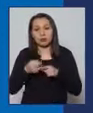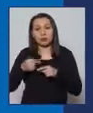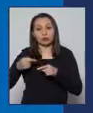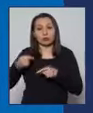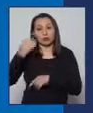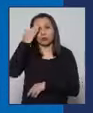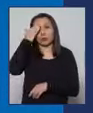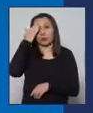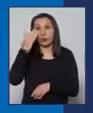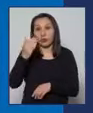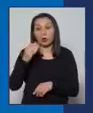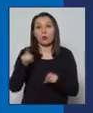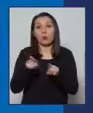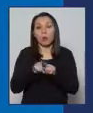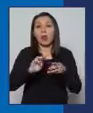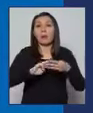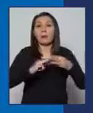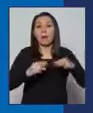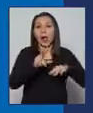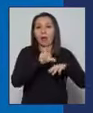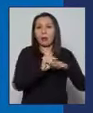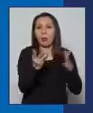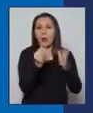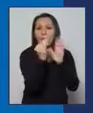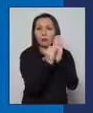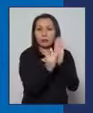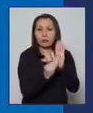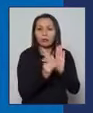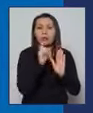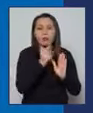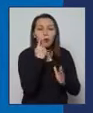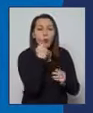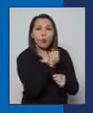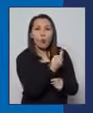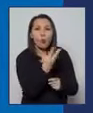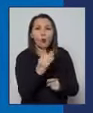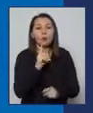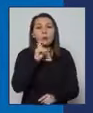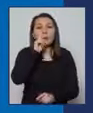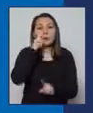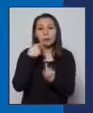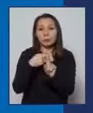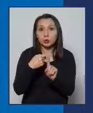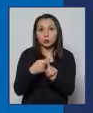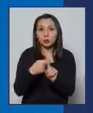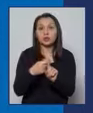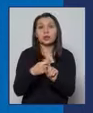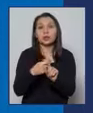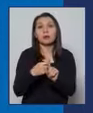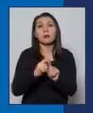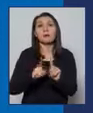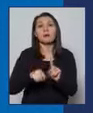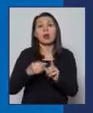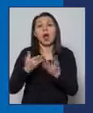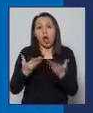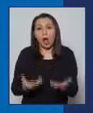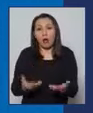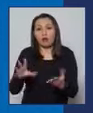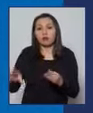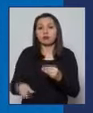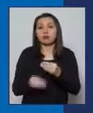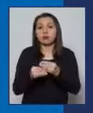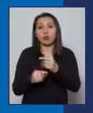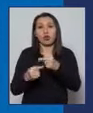últimos días, tanto la metodología antigua, donde teníamos que contar con una PCR positiva, más hemos incorporado